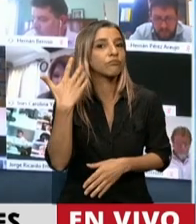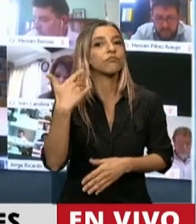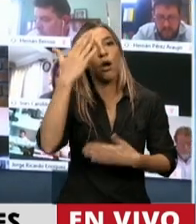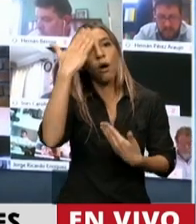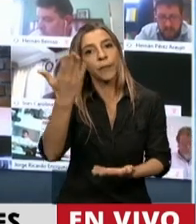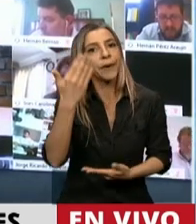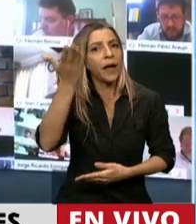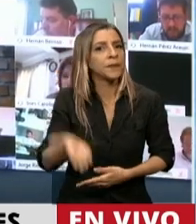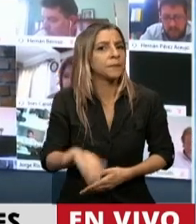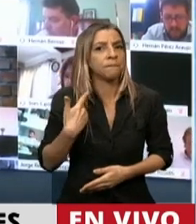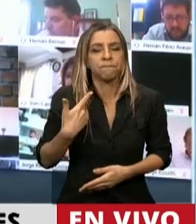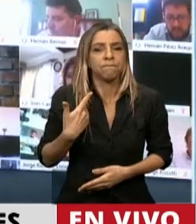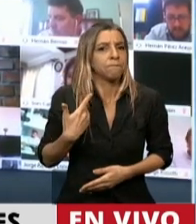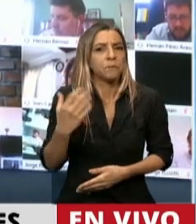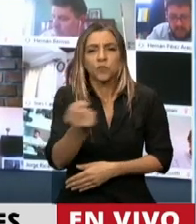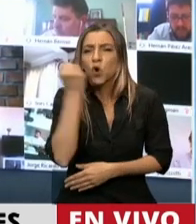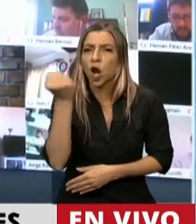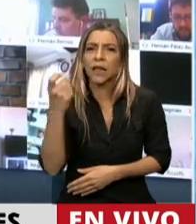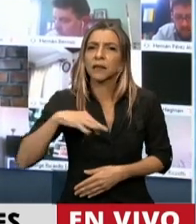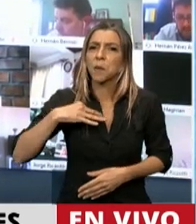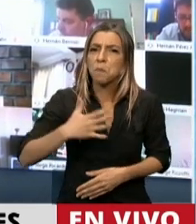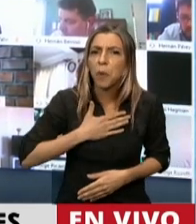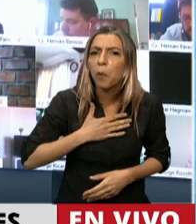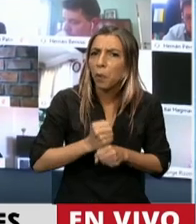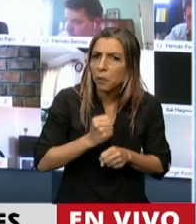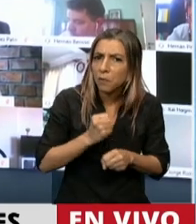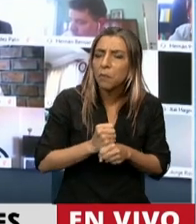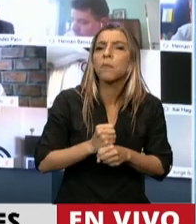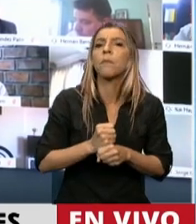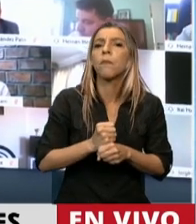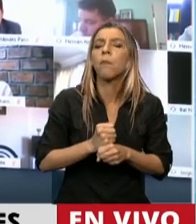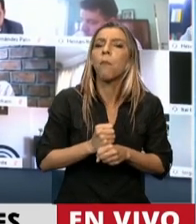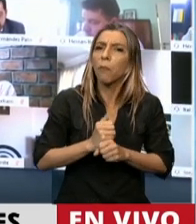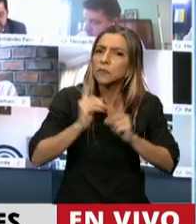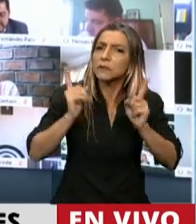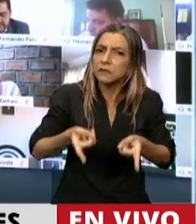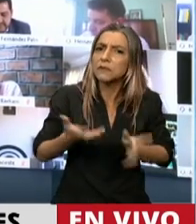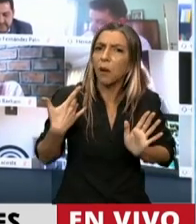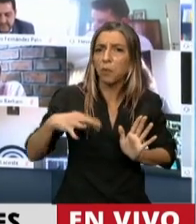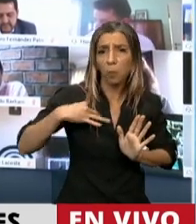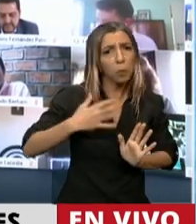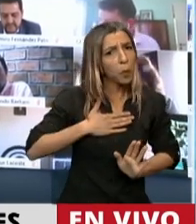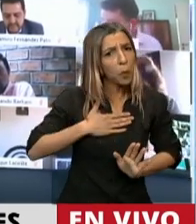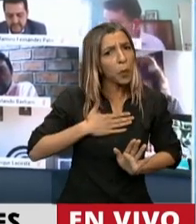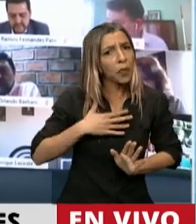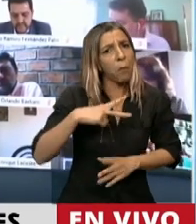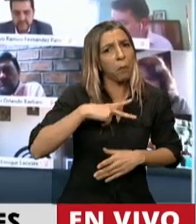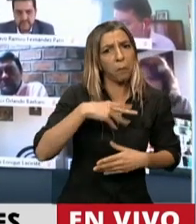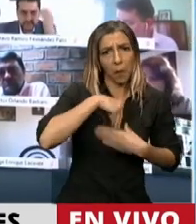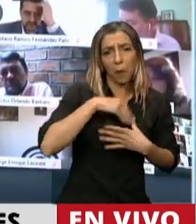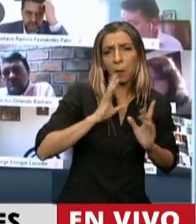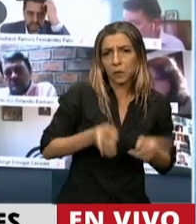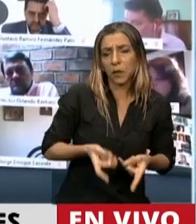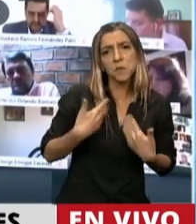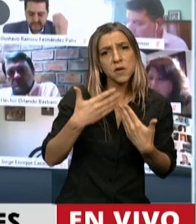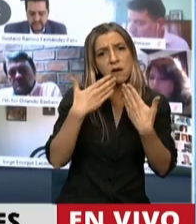en mi vida, no solamente laboral, sino en mi vida privada, que